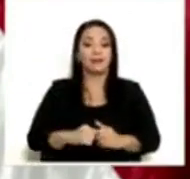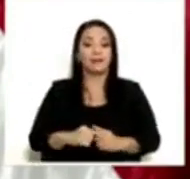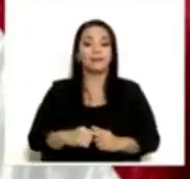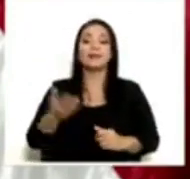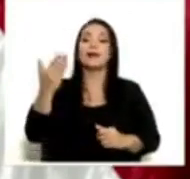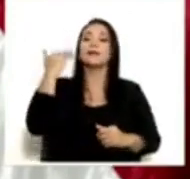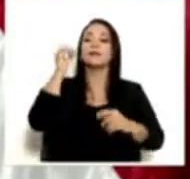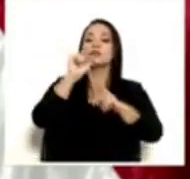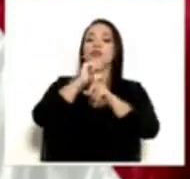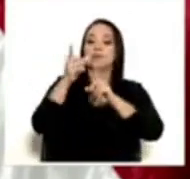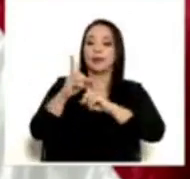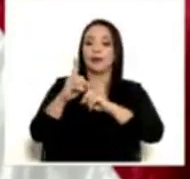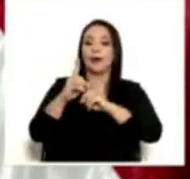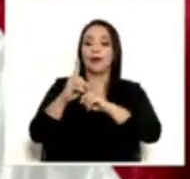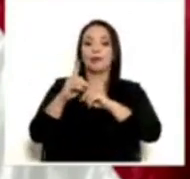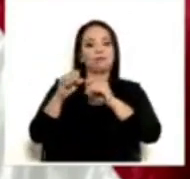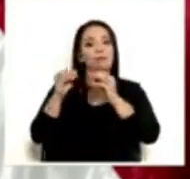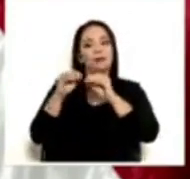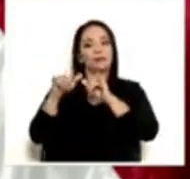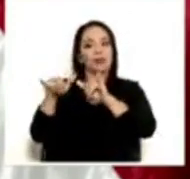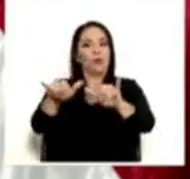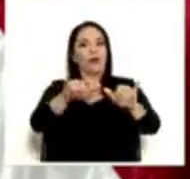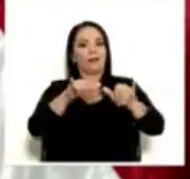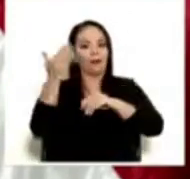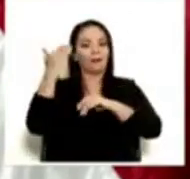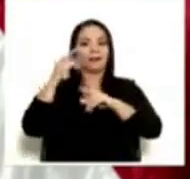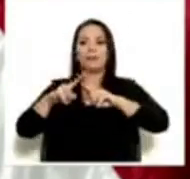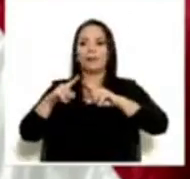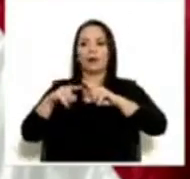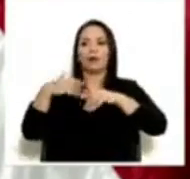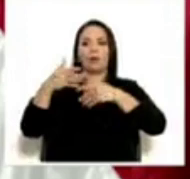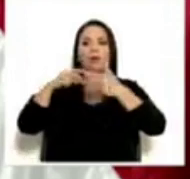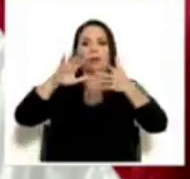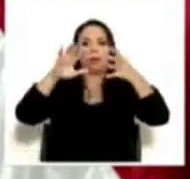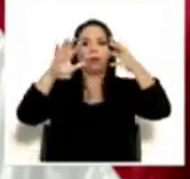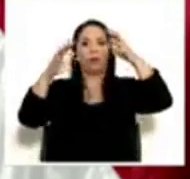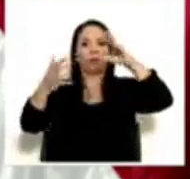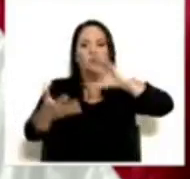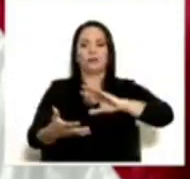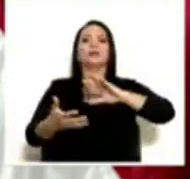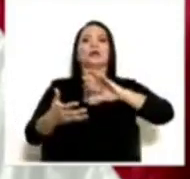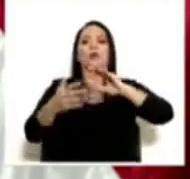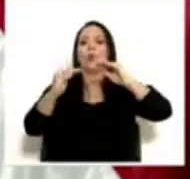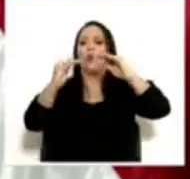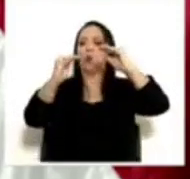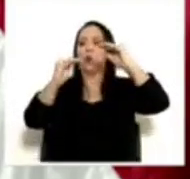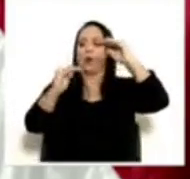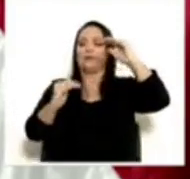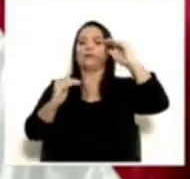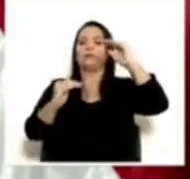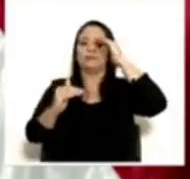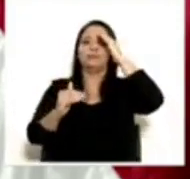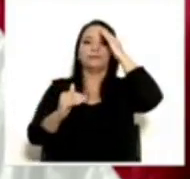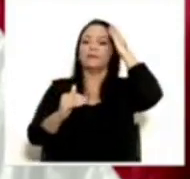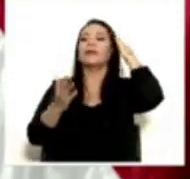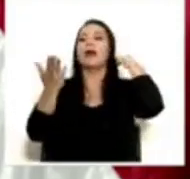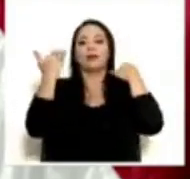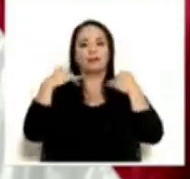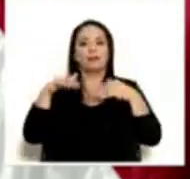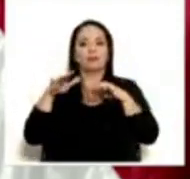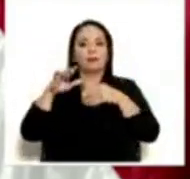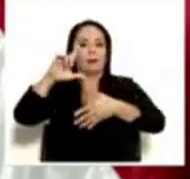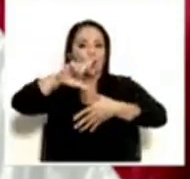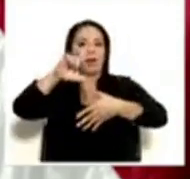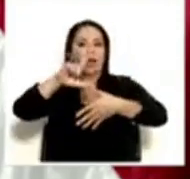sociedades más igualitarias del mundo a ser una de las más desiguales, perdón, una de las más igualitarias de América Latina,